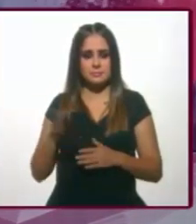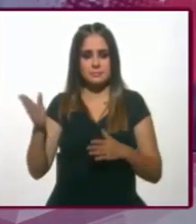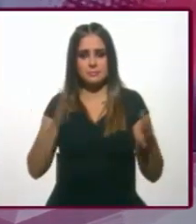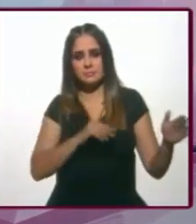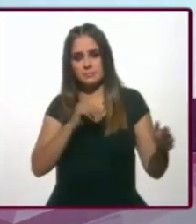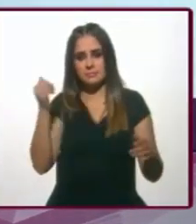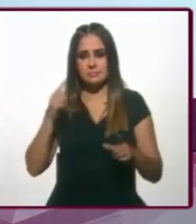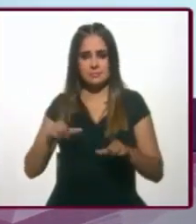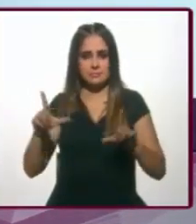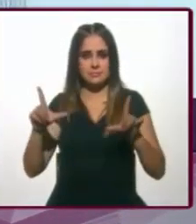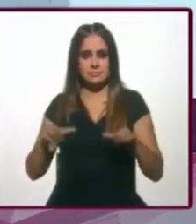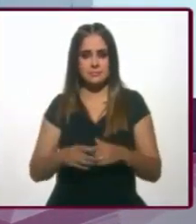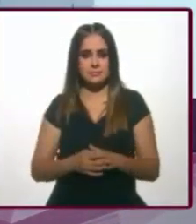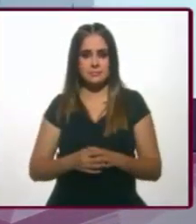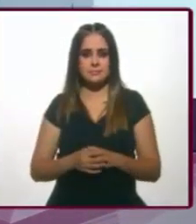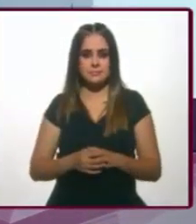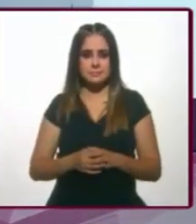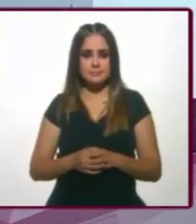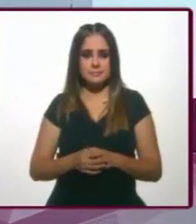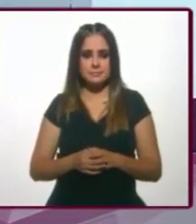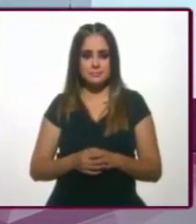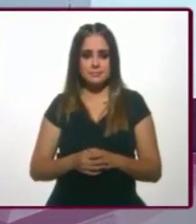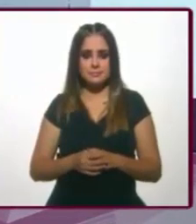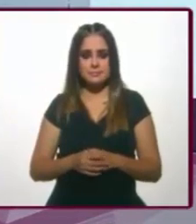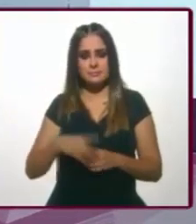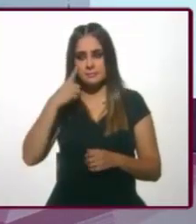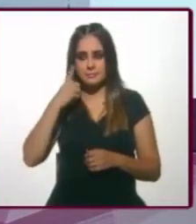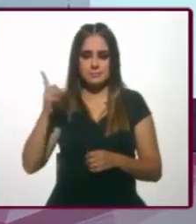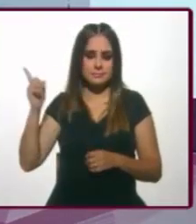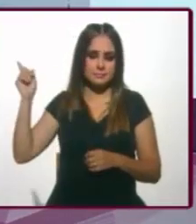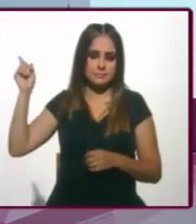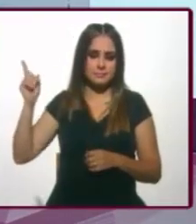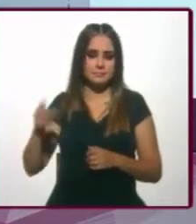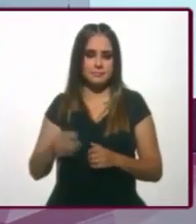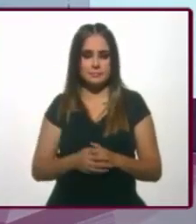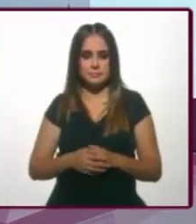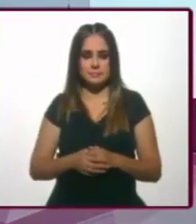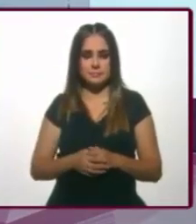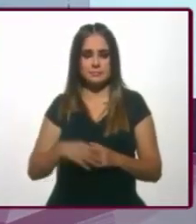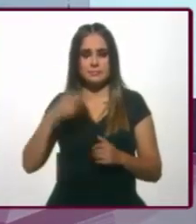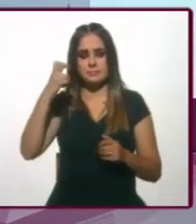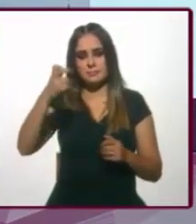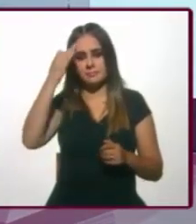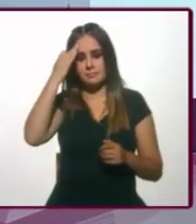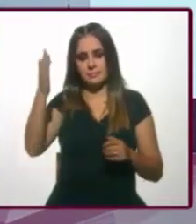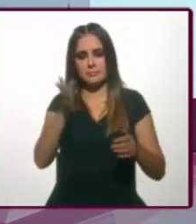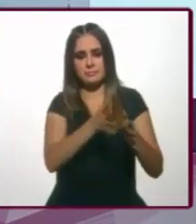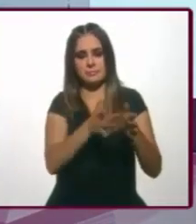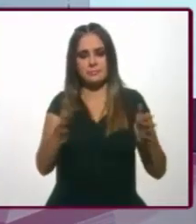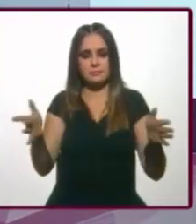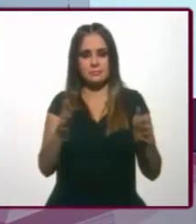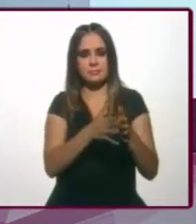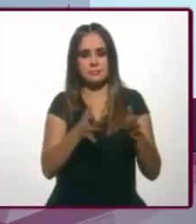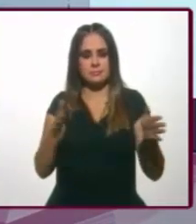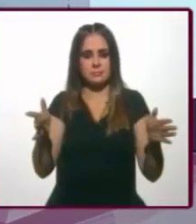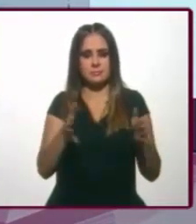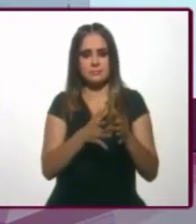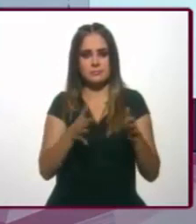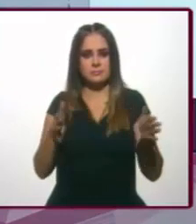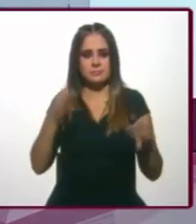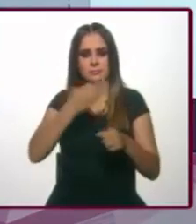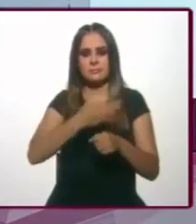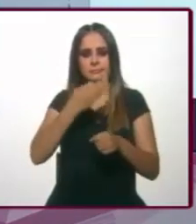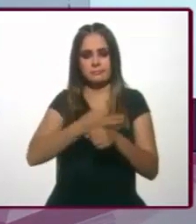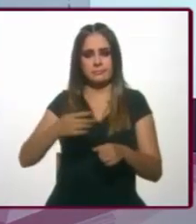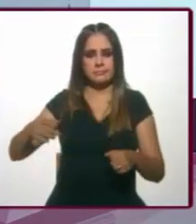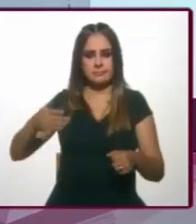gráfico, por favor? Si ves, esto es el periodo del actual